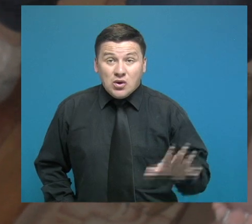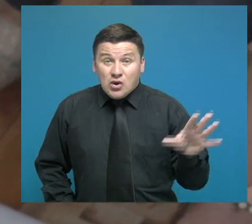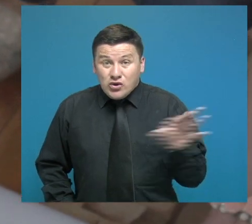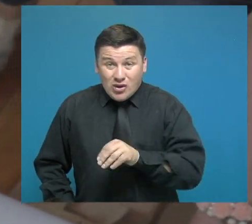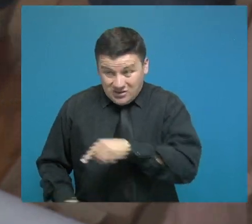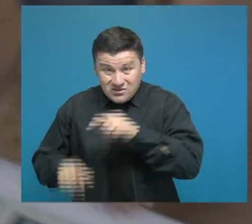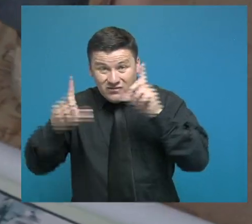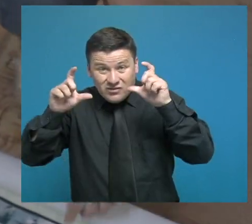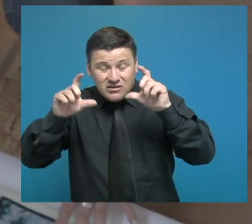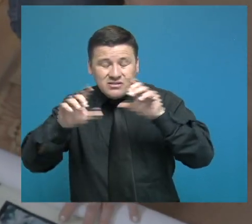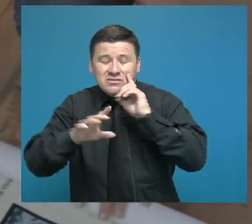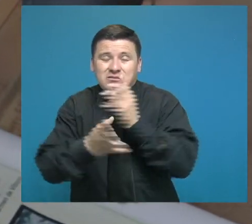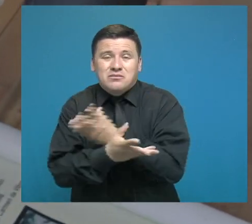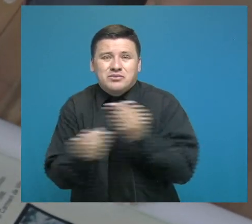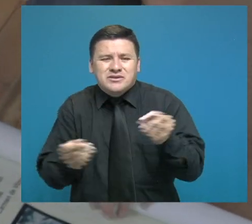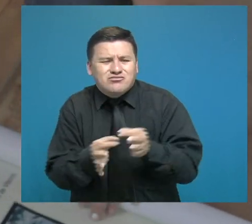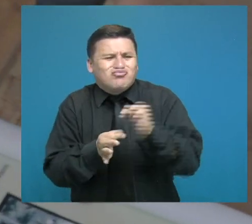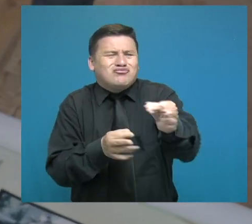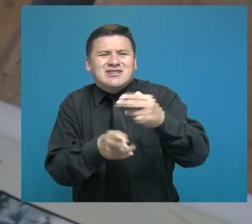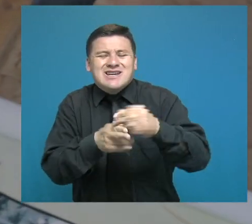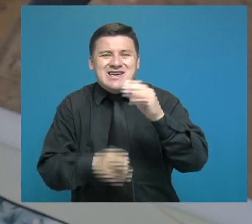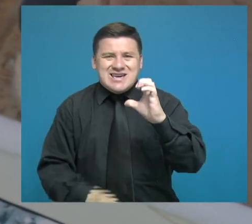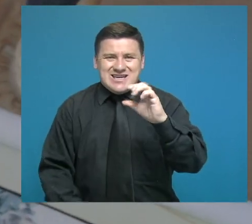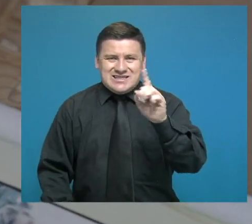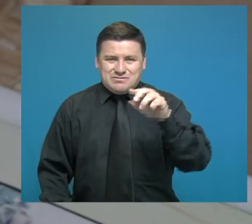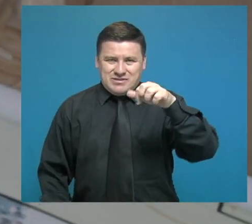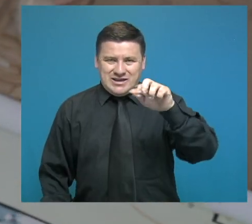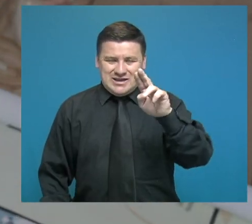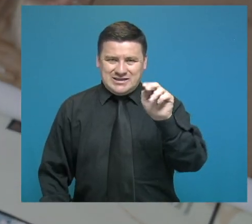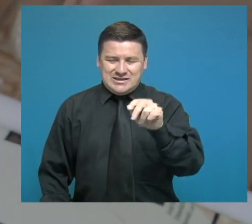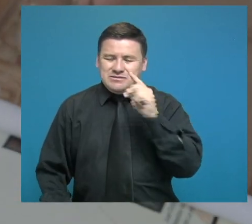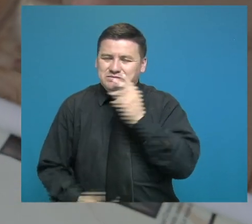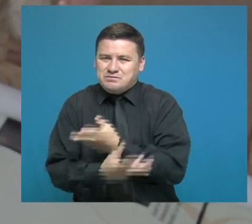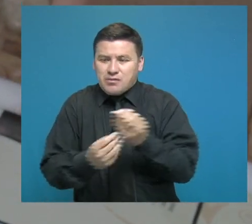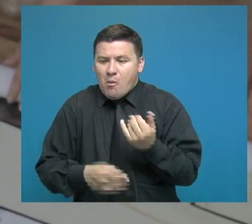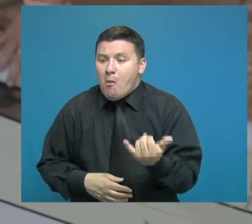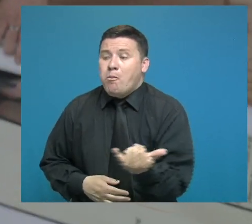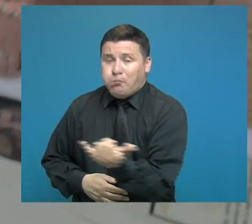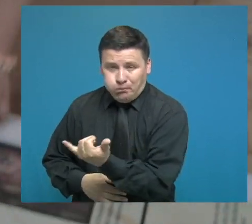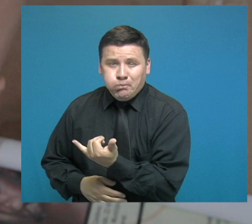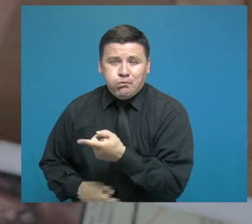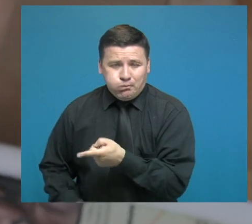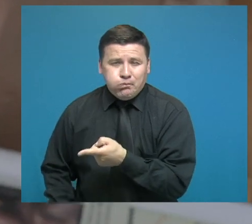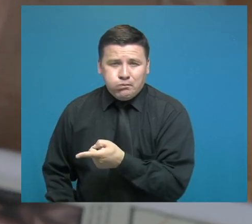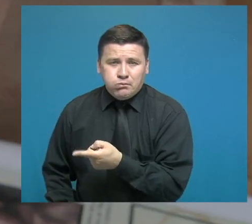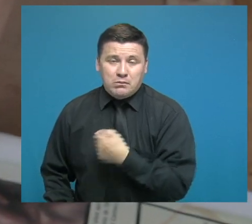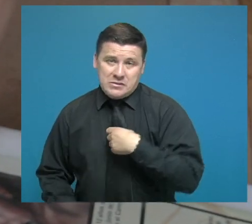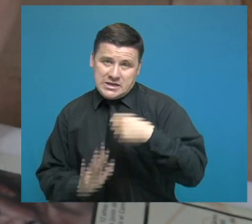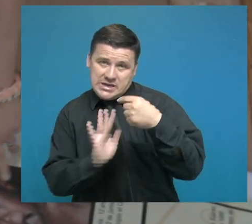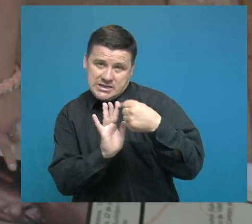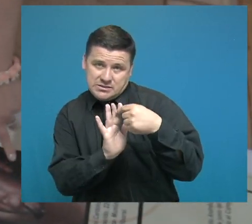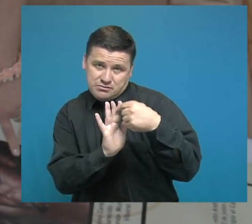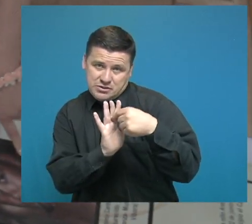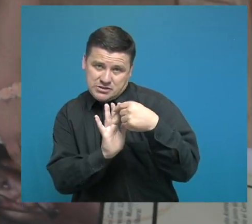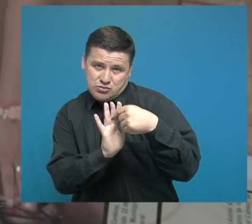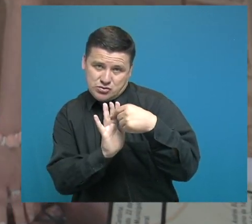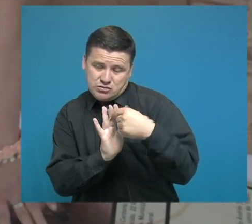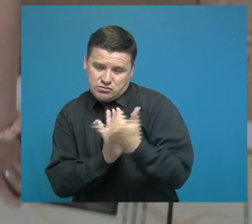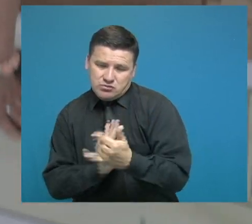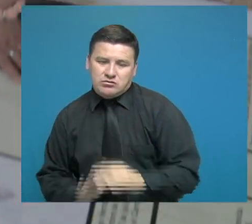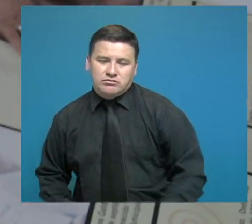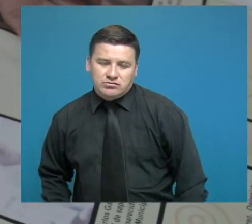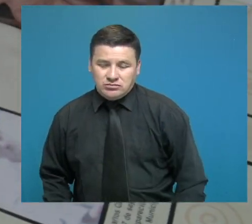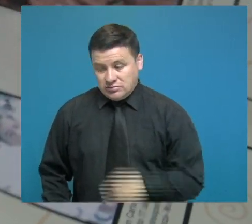Estos son todos los desaparecidos de la vereda La Esperanza. En ellos se encuentra mi